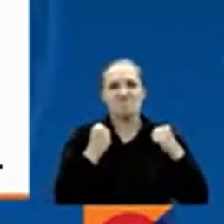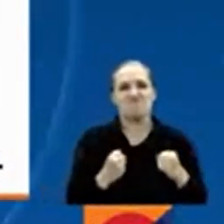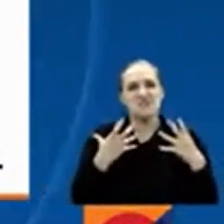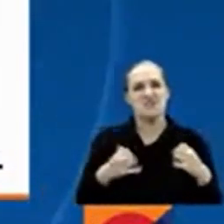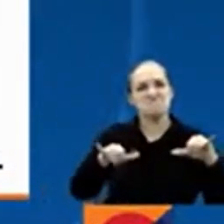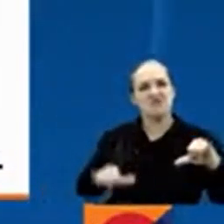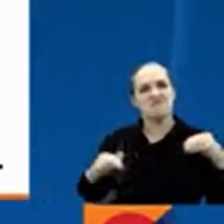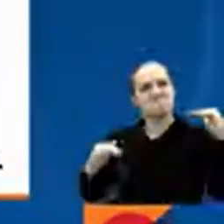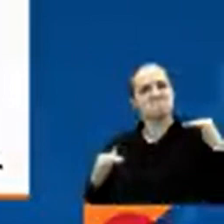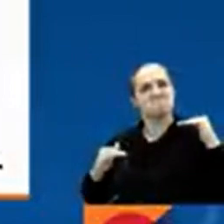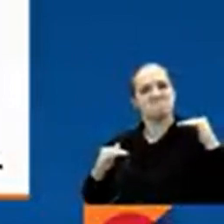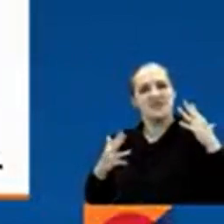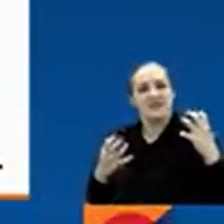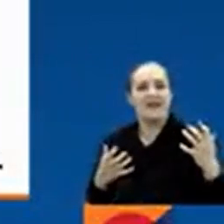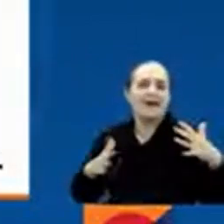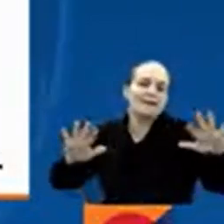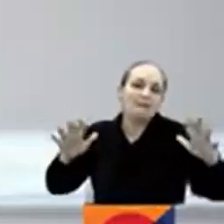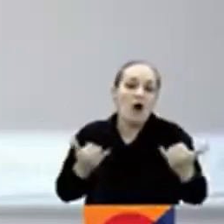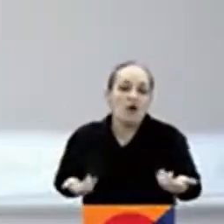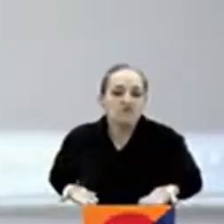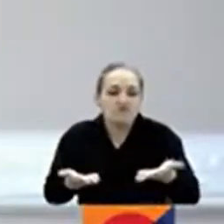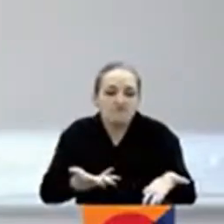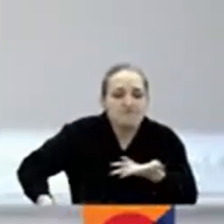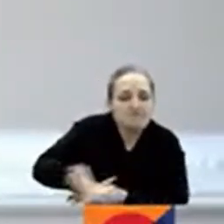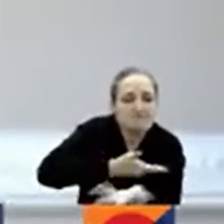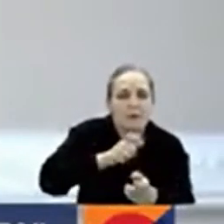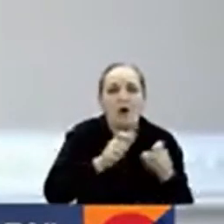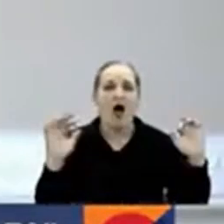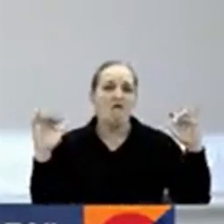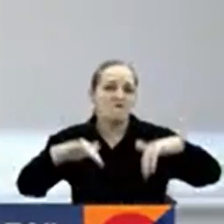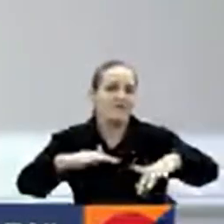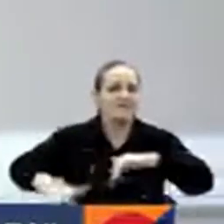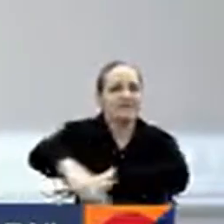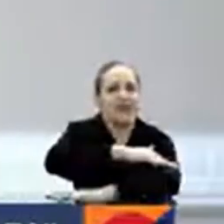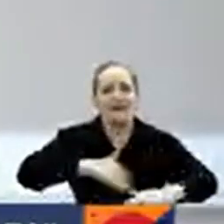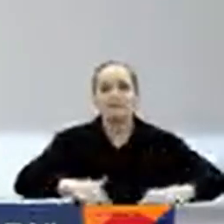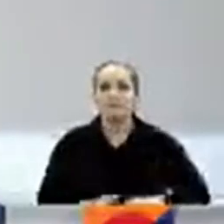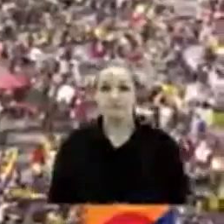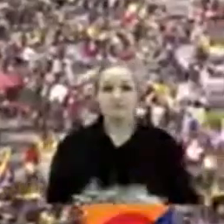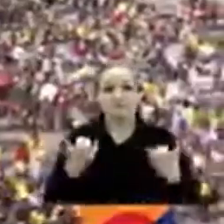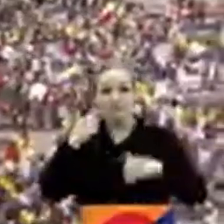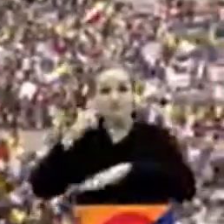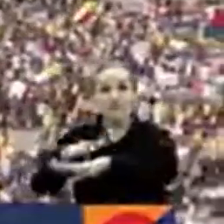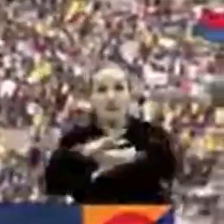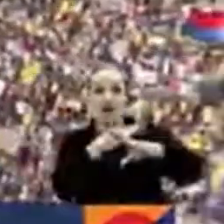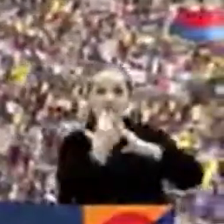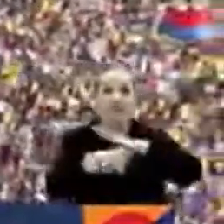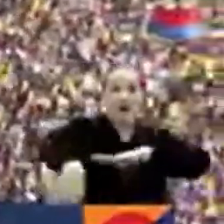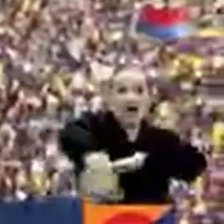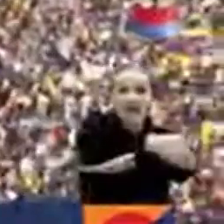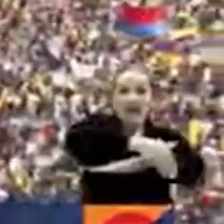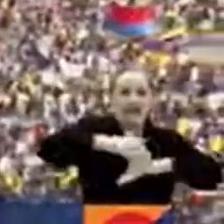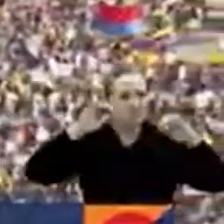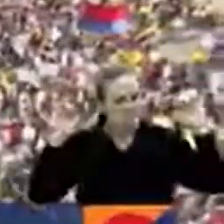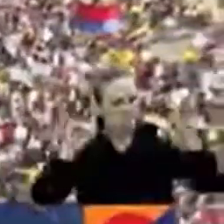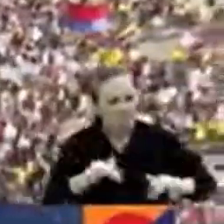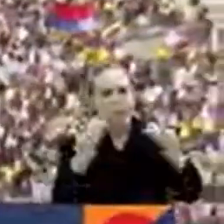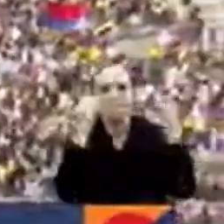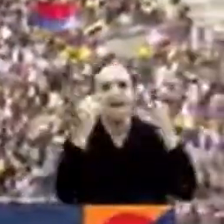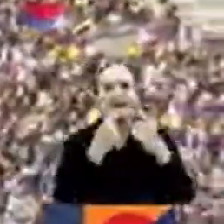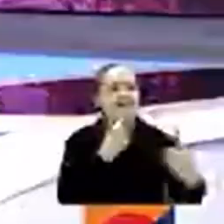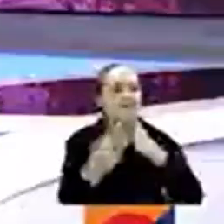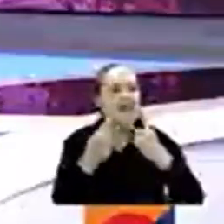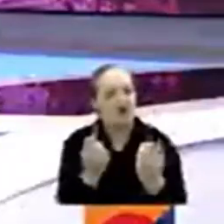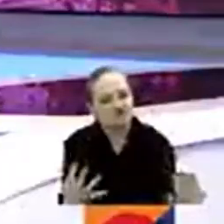plaza pública también es un lugar de discusión. Según el mandatario, la convocatoria a las calles logrará consolidar el gran diálogo